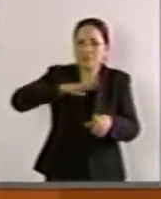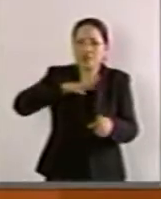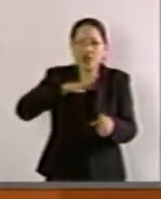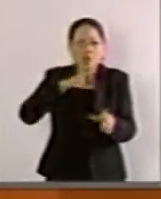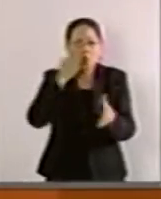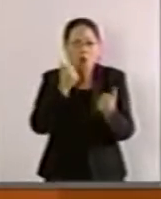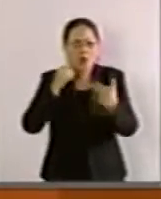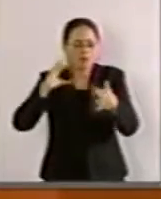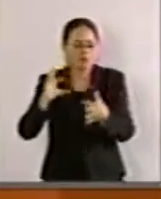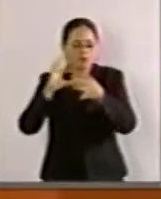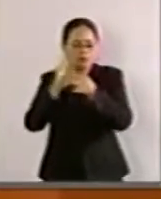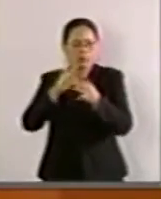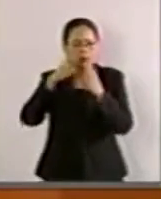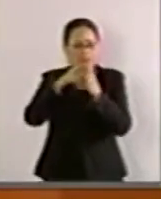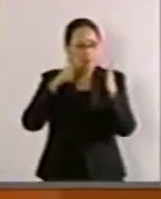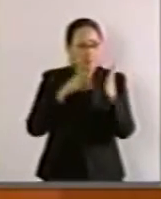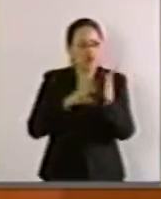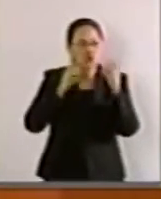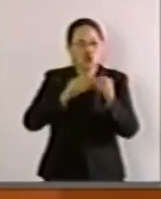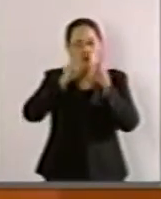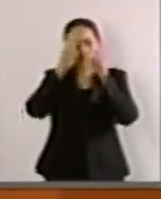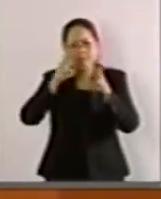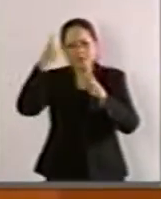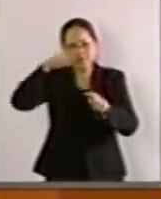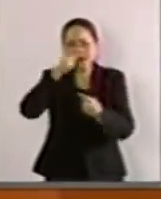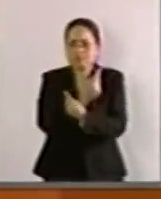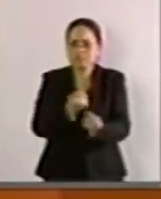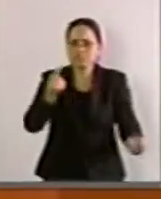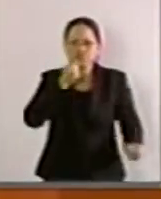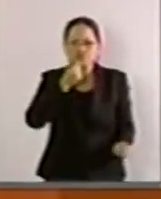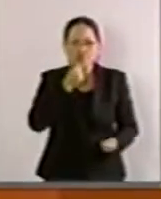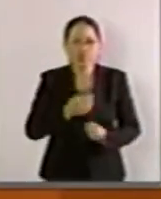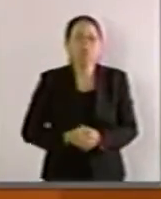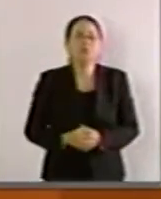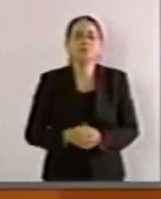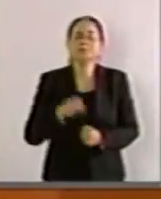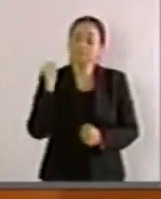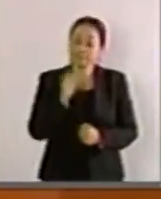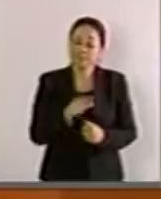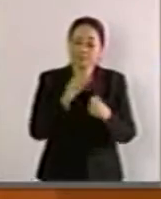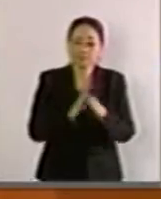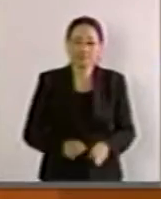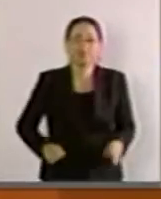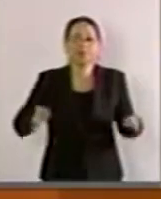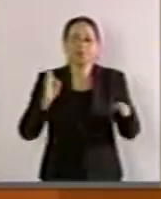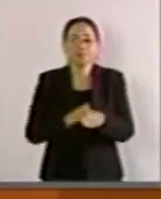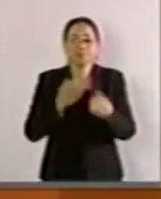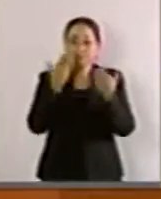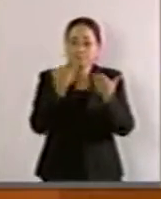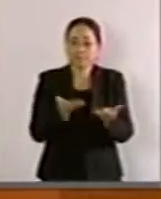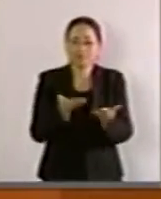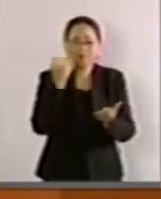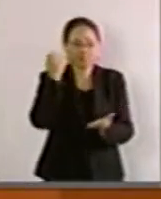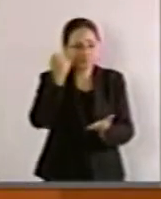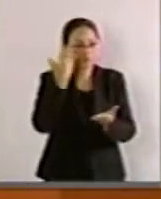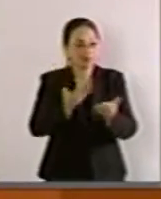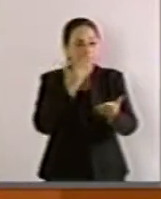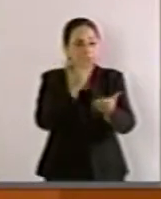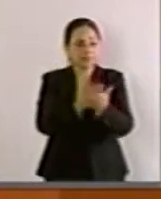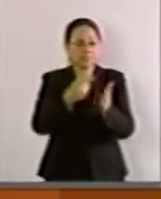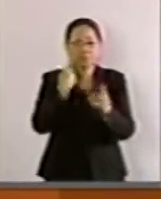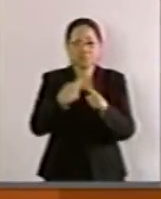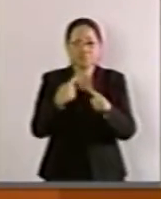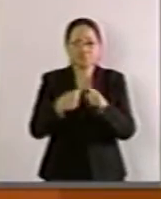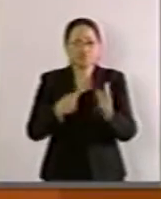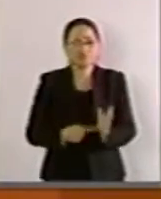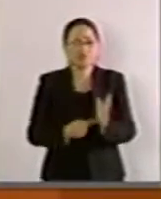no se apegue a un contenido apto para ellos. Finalmente, esta iniciativa es presentada con el